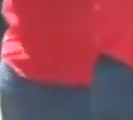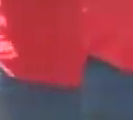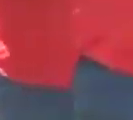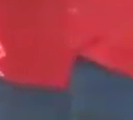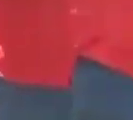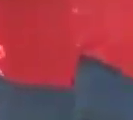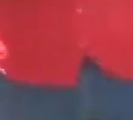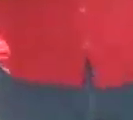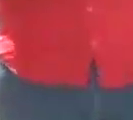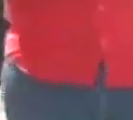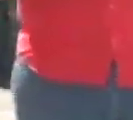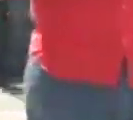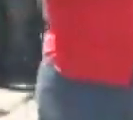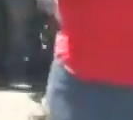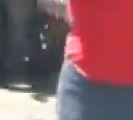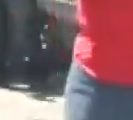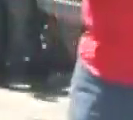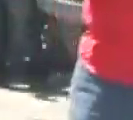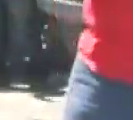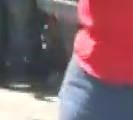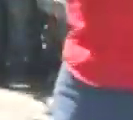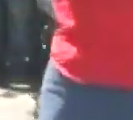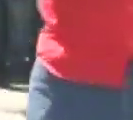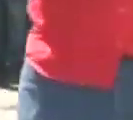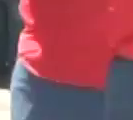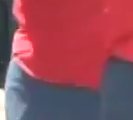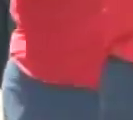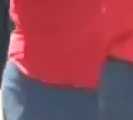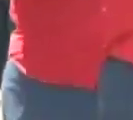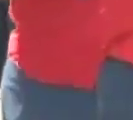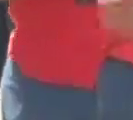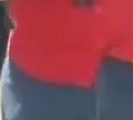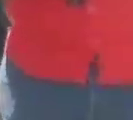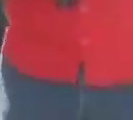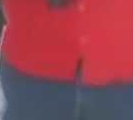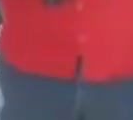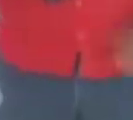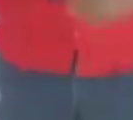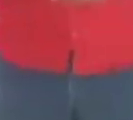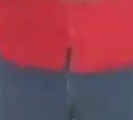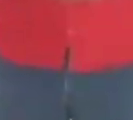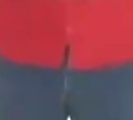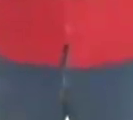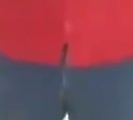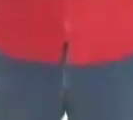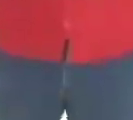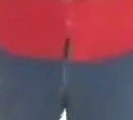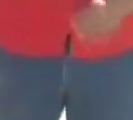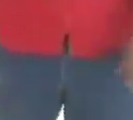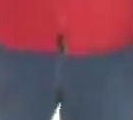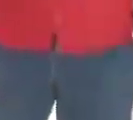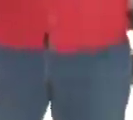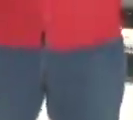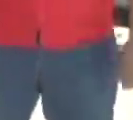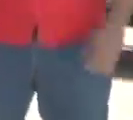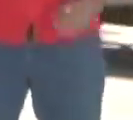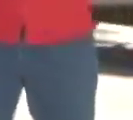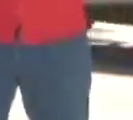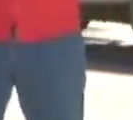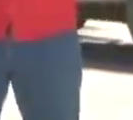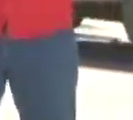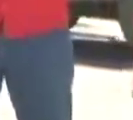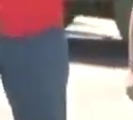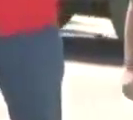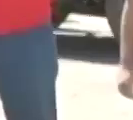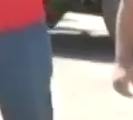misión Venezuela Venezuela bella en Aragua junto todo es posible le enviamos un fuerte saludo a nuestro